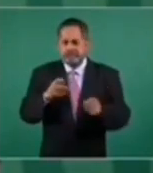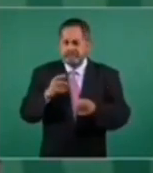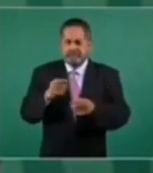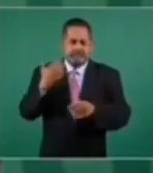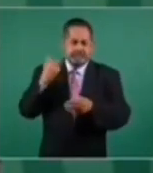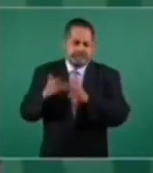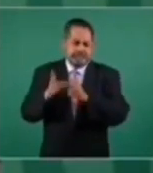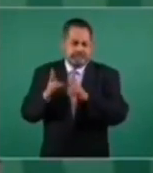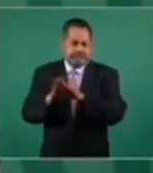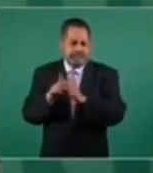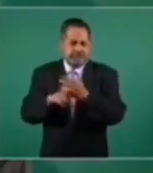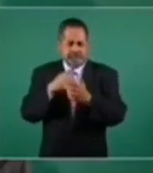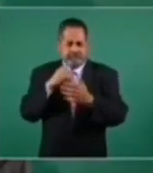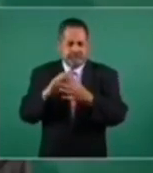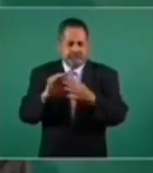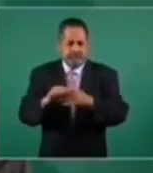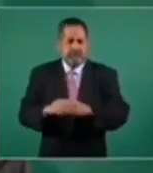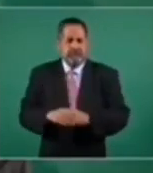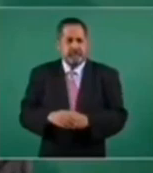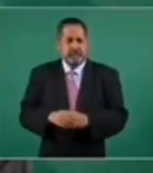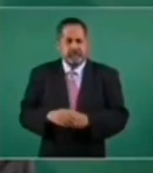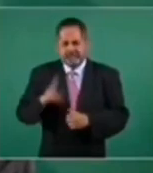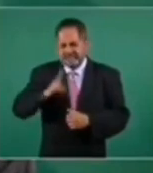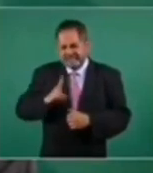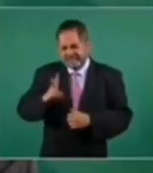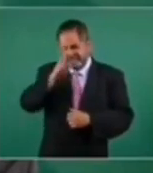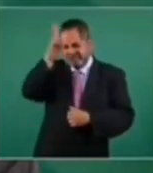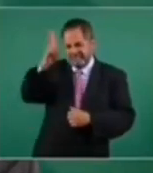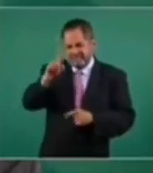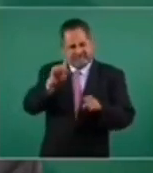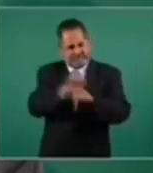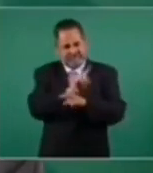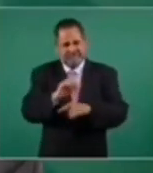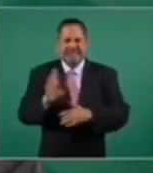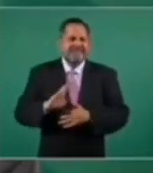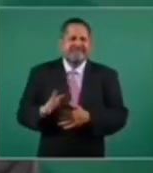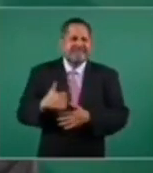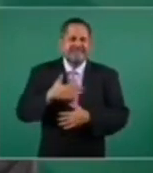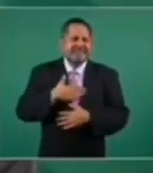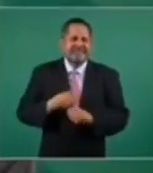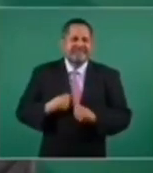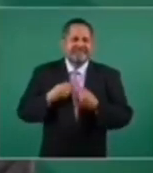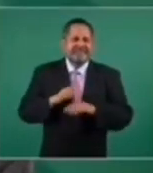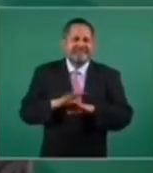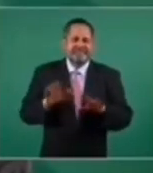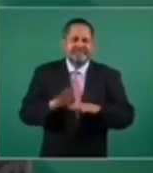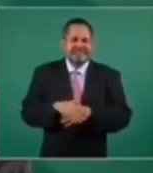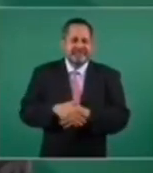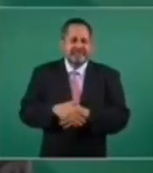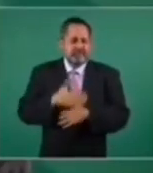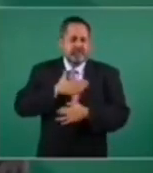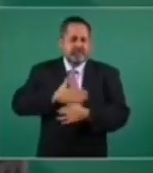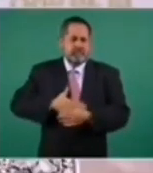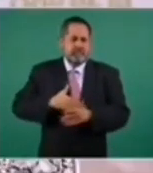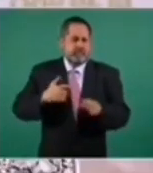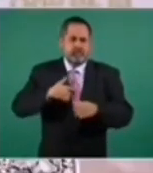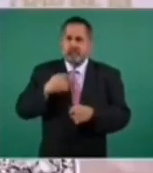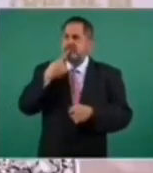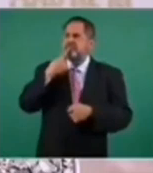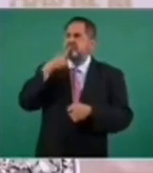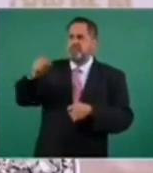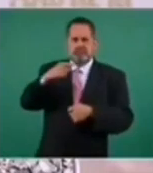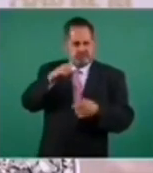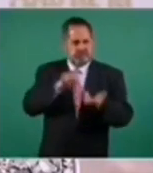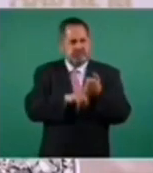hablamos que la venganza no debía ser el objeto de vida de una persona, sino más bien la justicia. Entonces, no, no presentaré